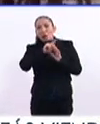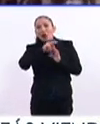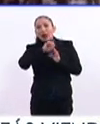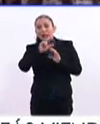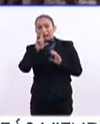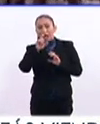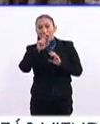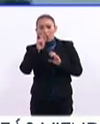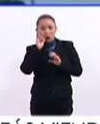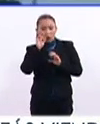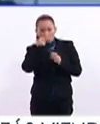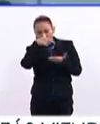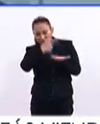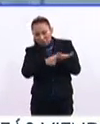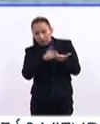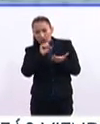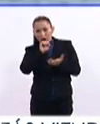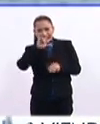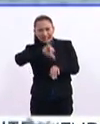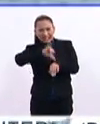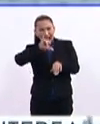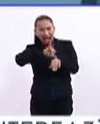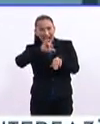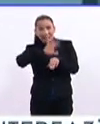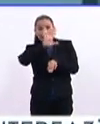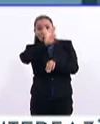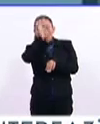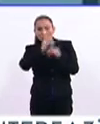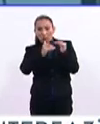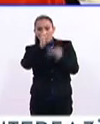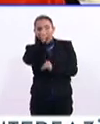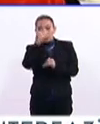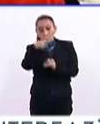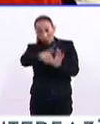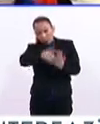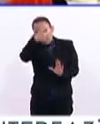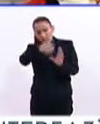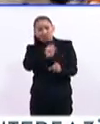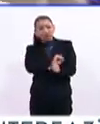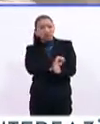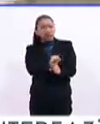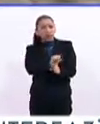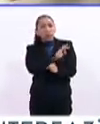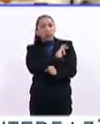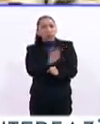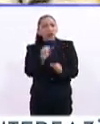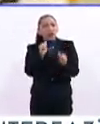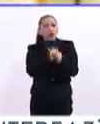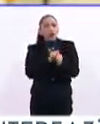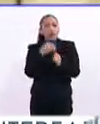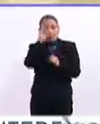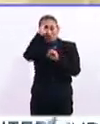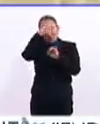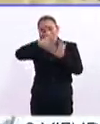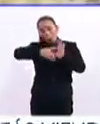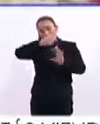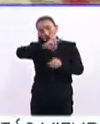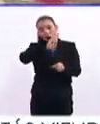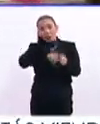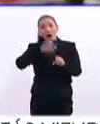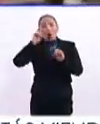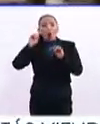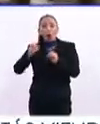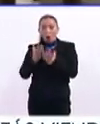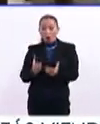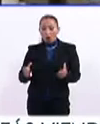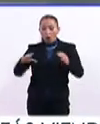que son aguas con una concentración de sal mayor al 5%. Su extracción es simple. Puede ser a través de la minería convencional o